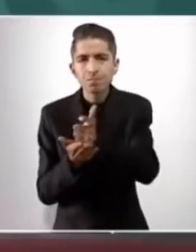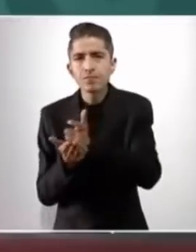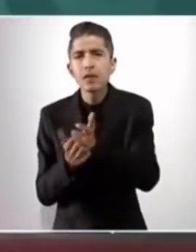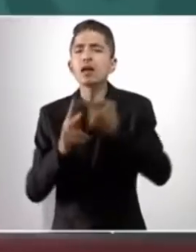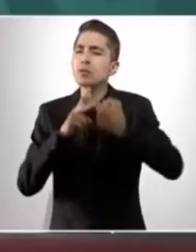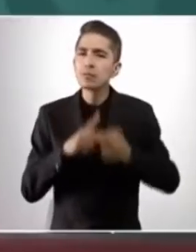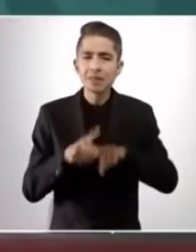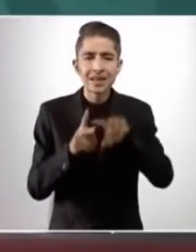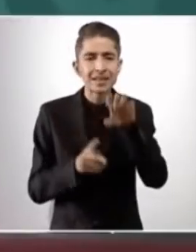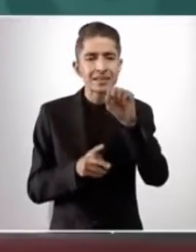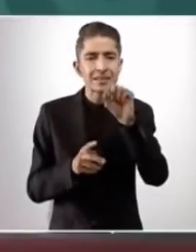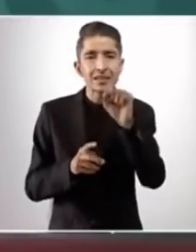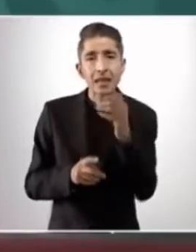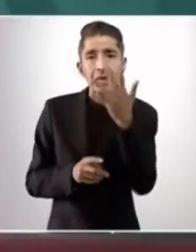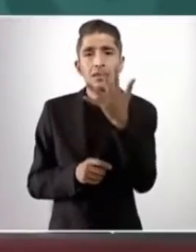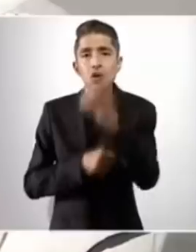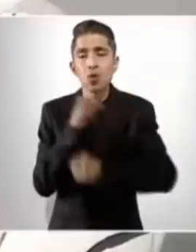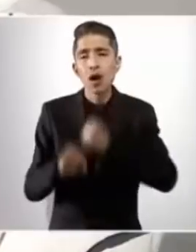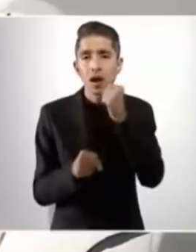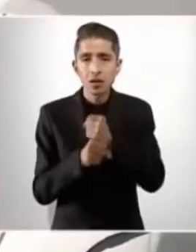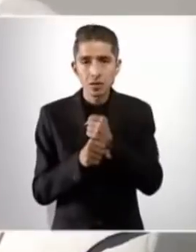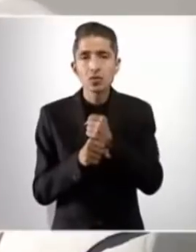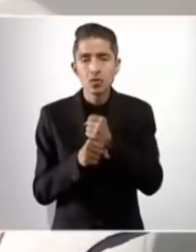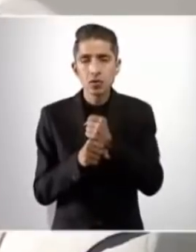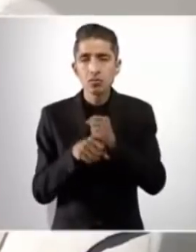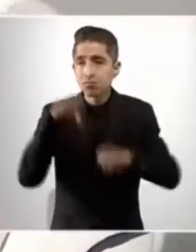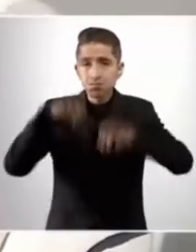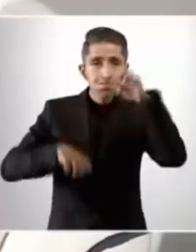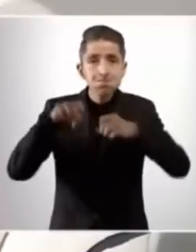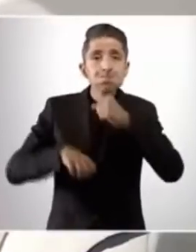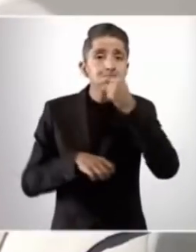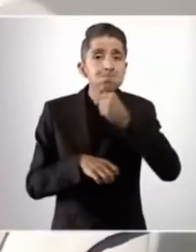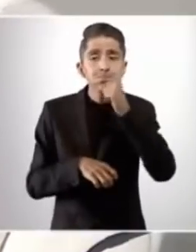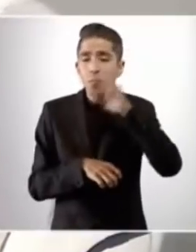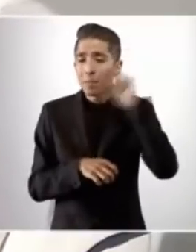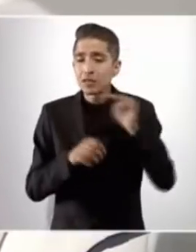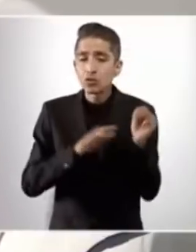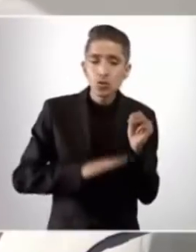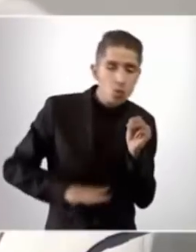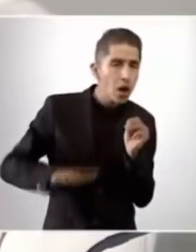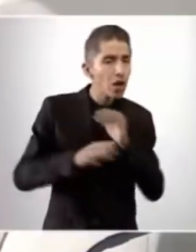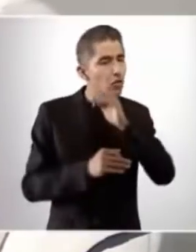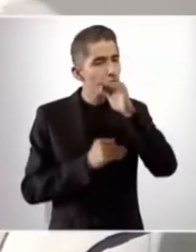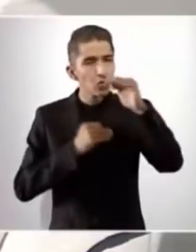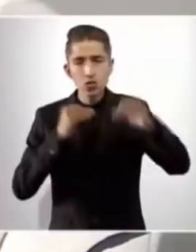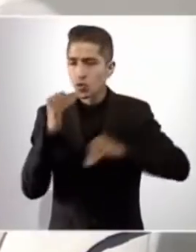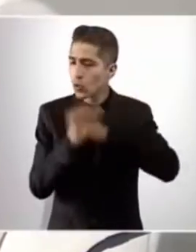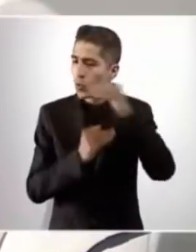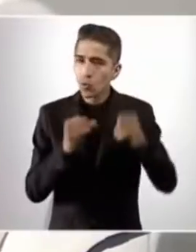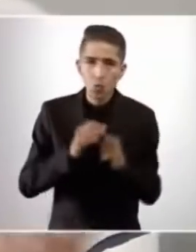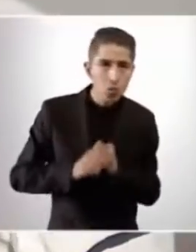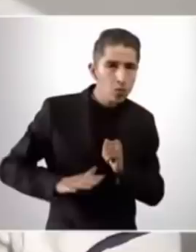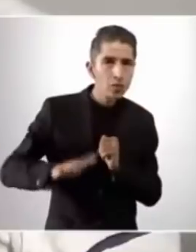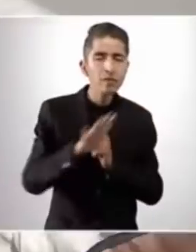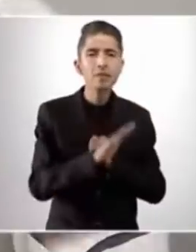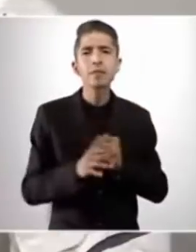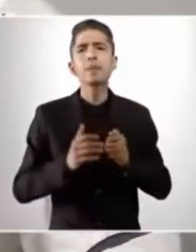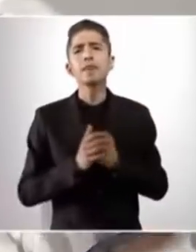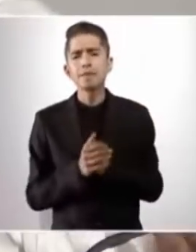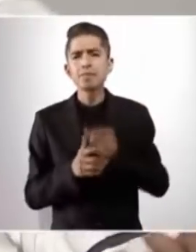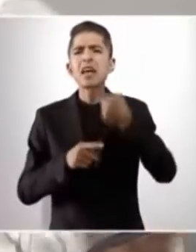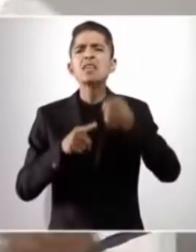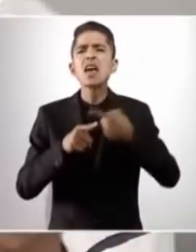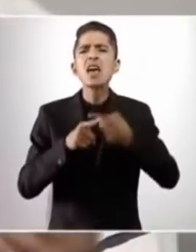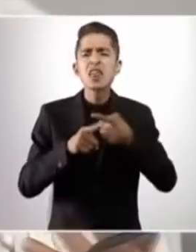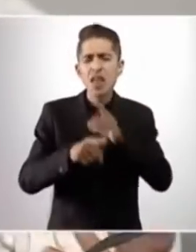partir de los 65 años los adultos mayores de Michoacán, todos, quien va a